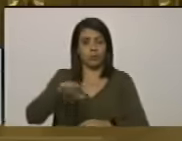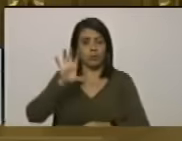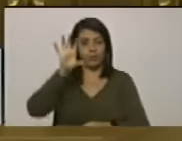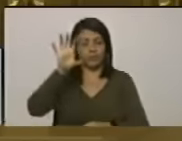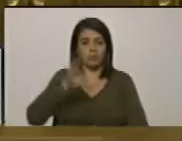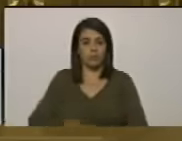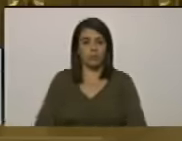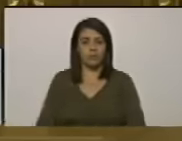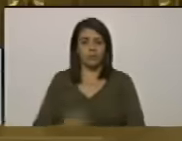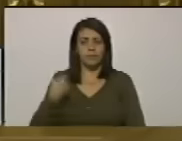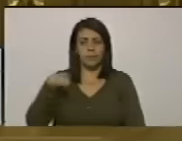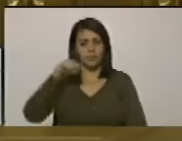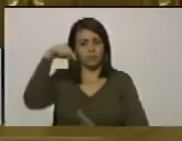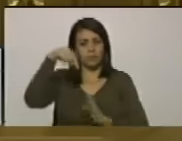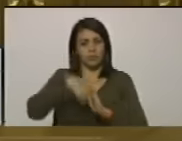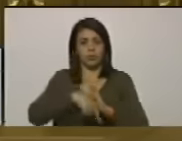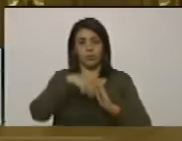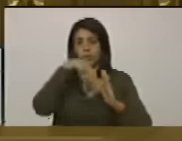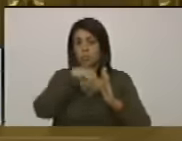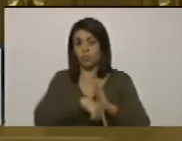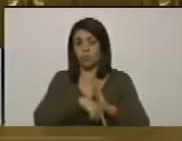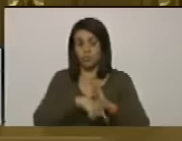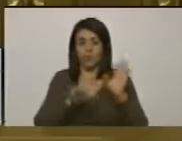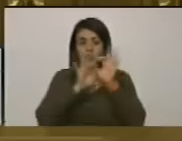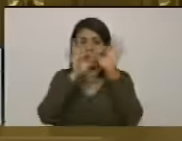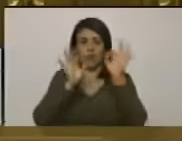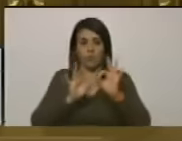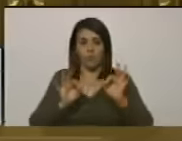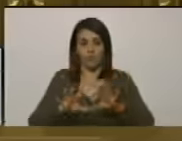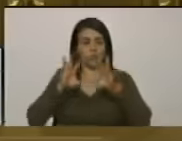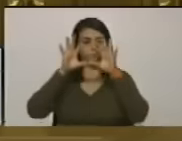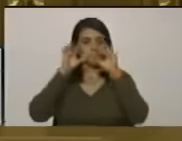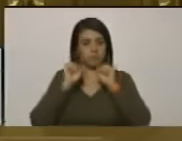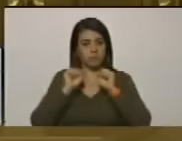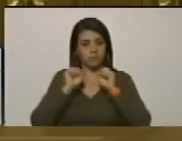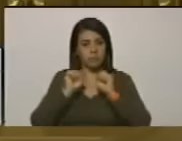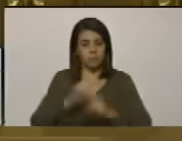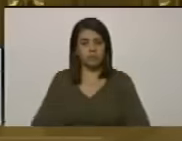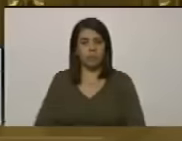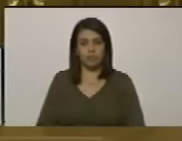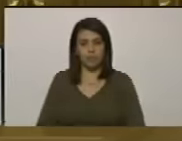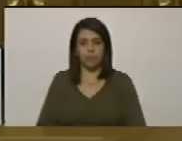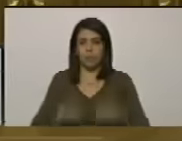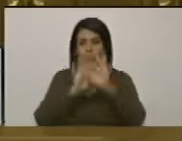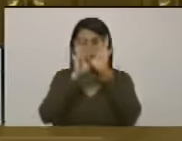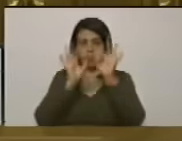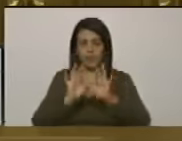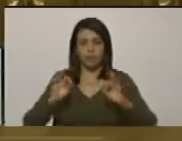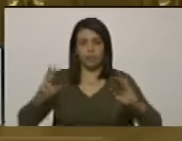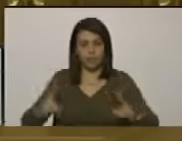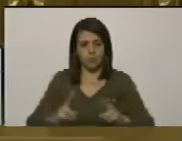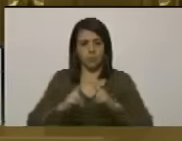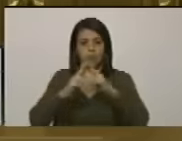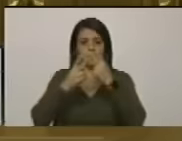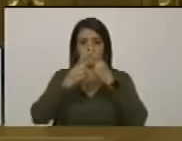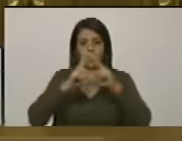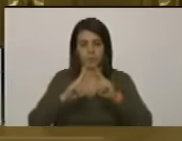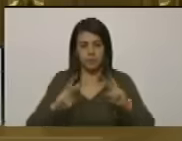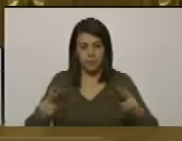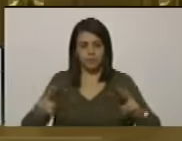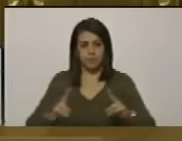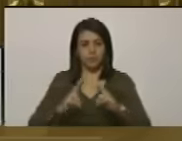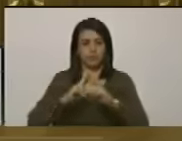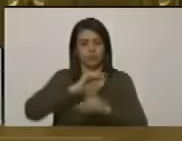tiene que profundizar el mecanismo del entendimiento, el mecanismo del reencuentro, de la paz, de la